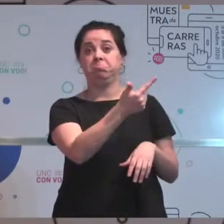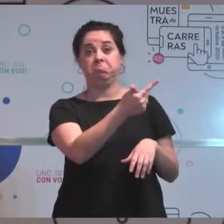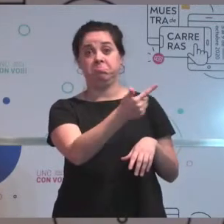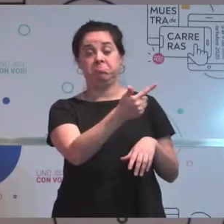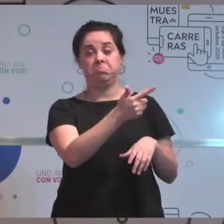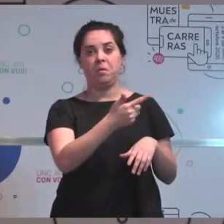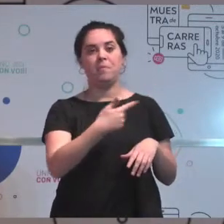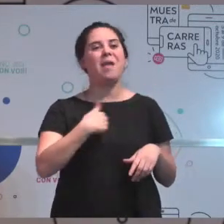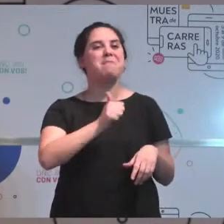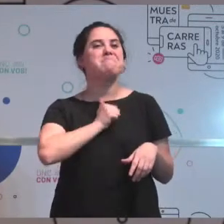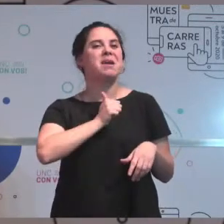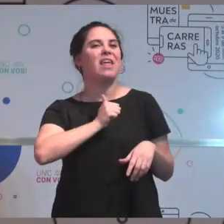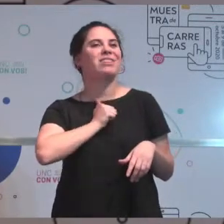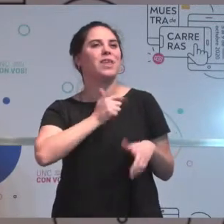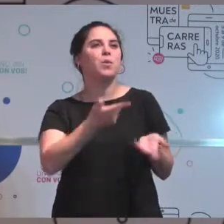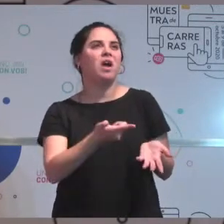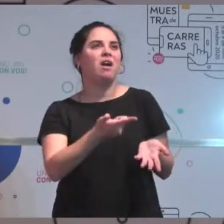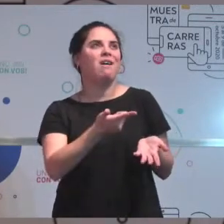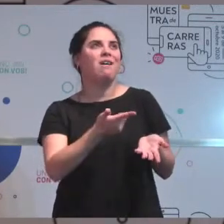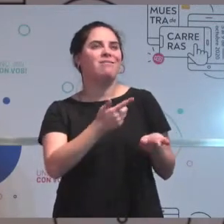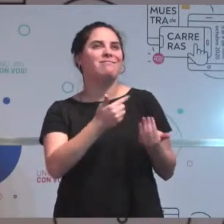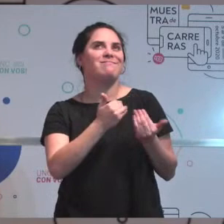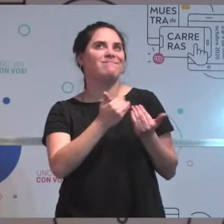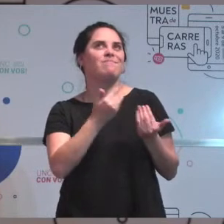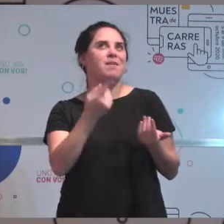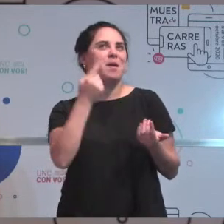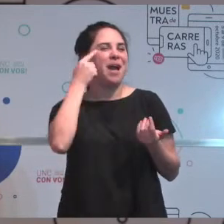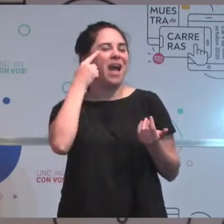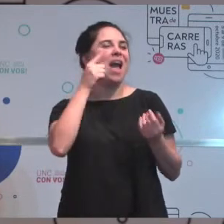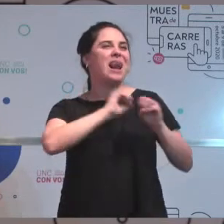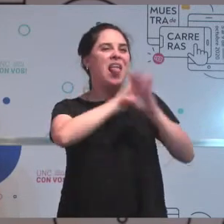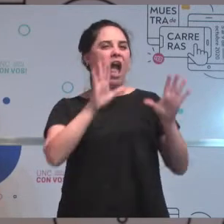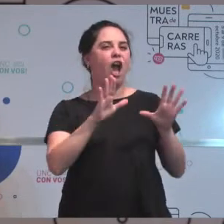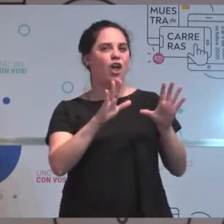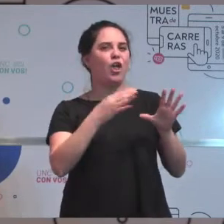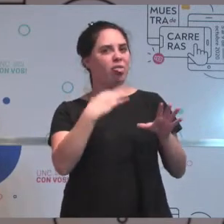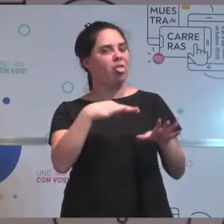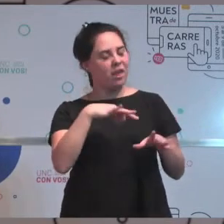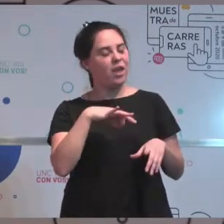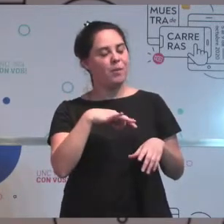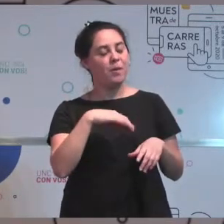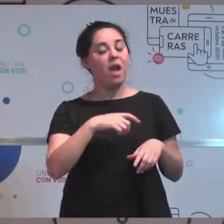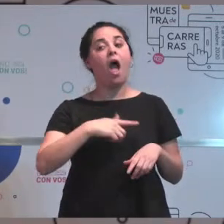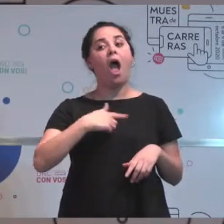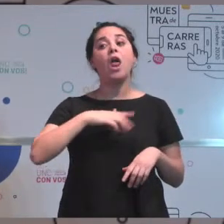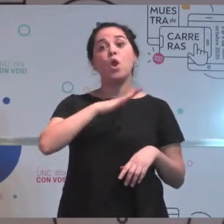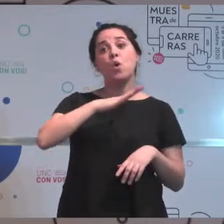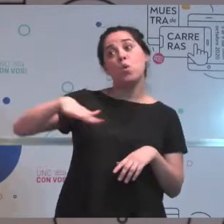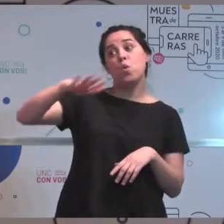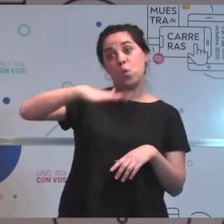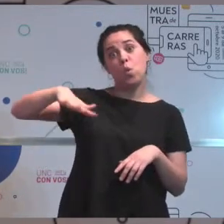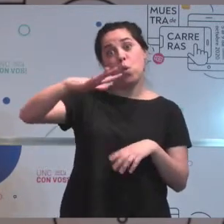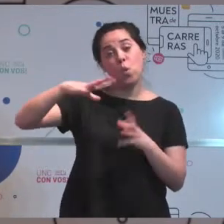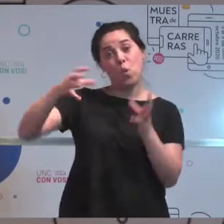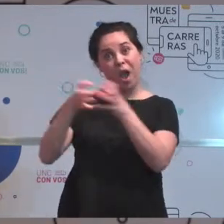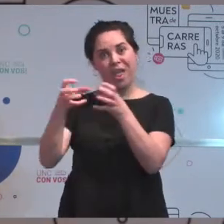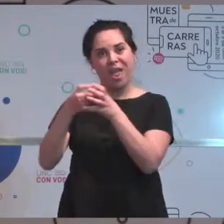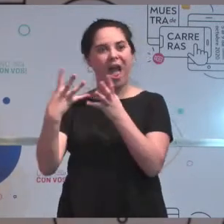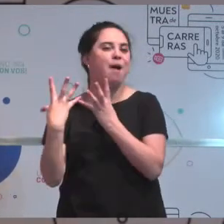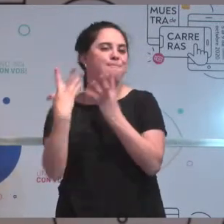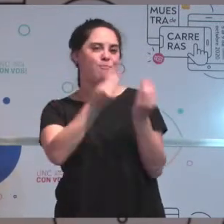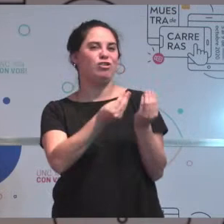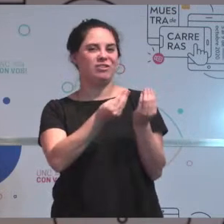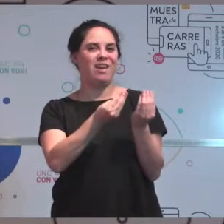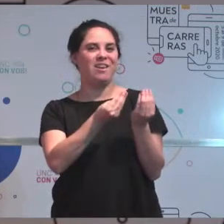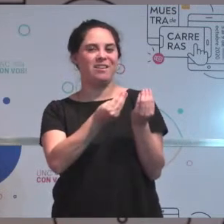esta expectativa de tener que tenerlo como más claro. Hay lugares donde se pueden apoyar y que van a estar acompañados. Y